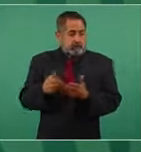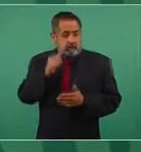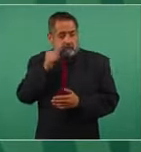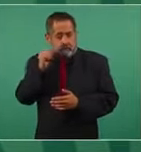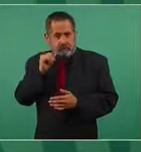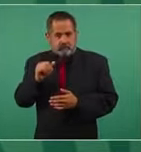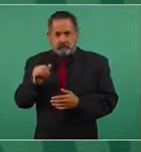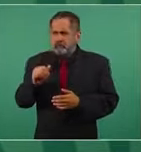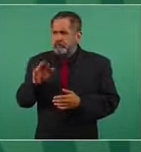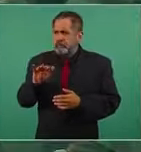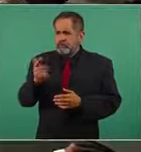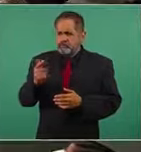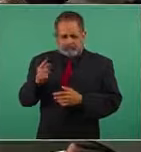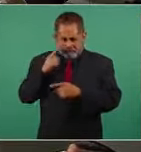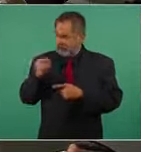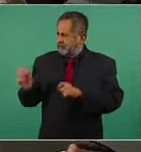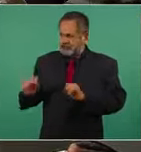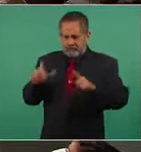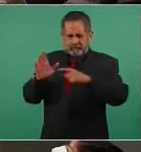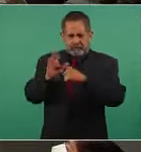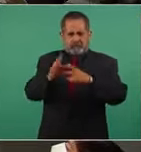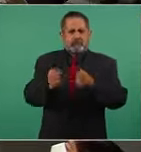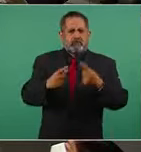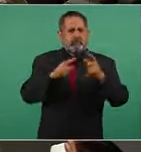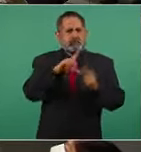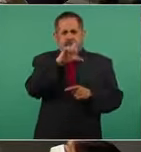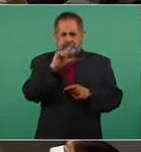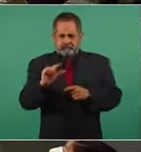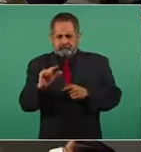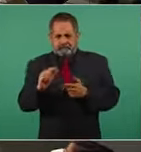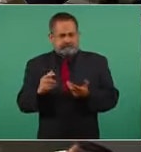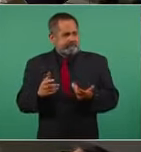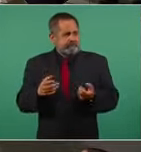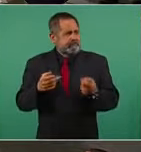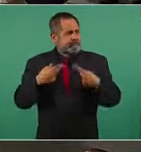A ver, ¿por qué no ponemos eso? Porque eso es más